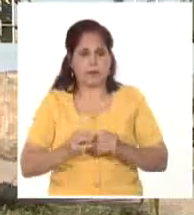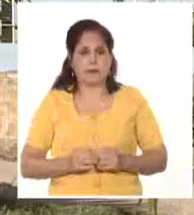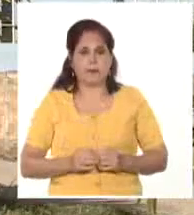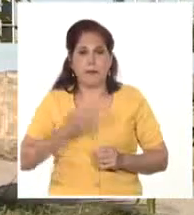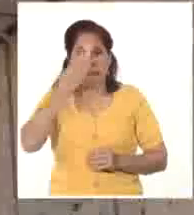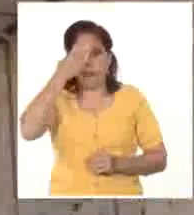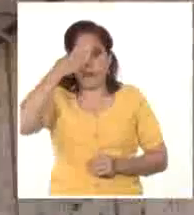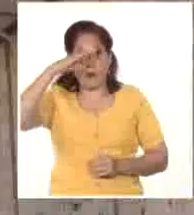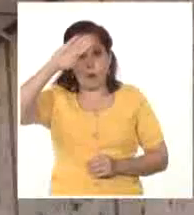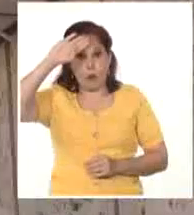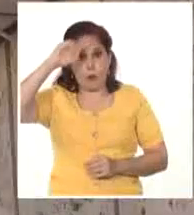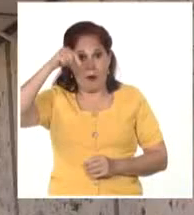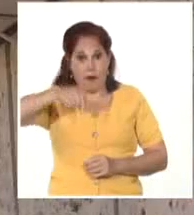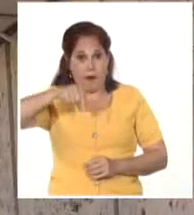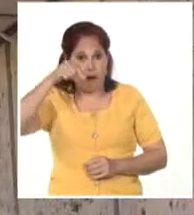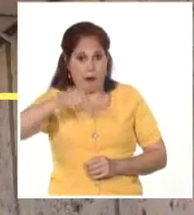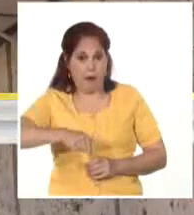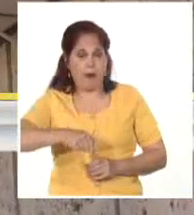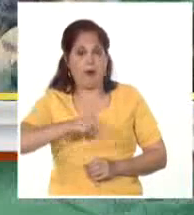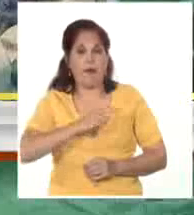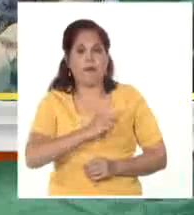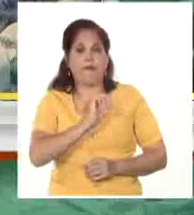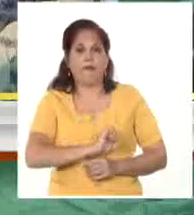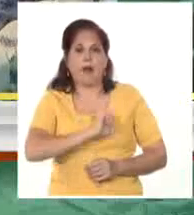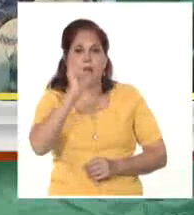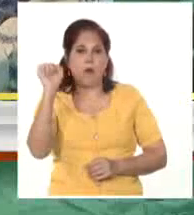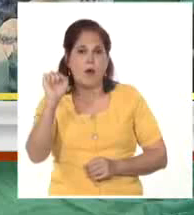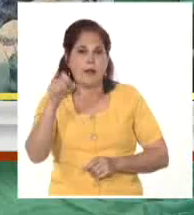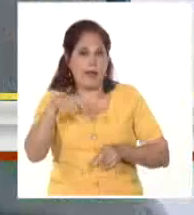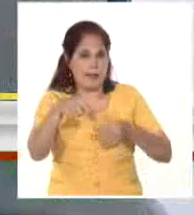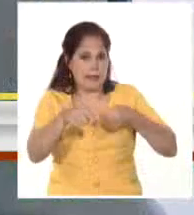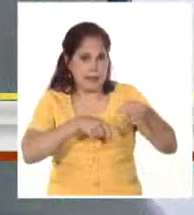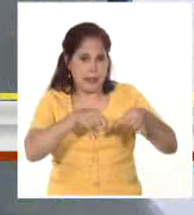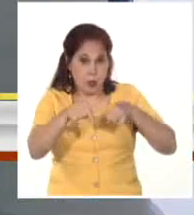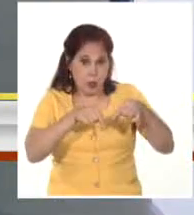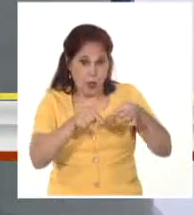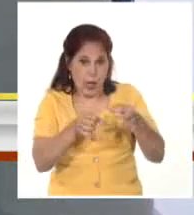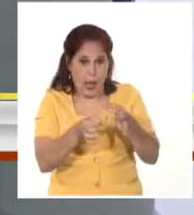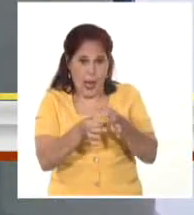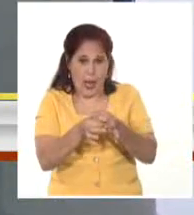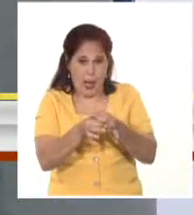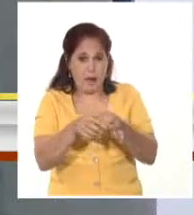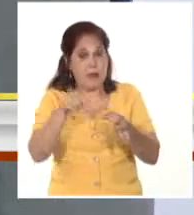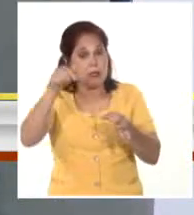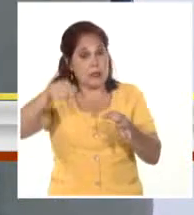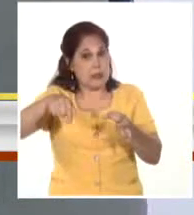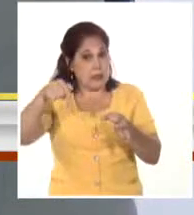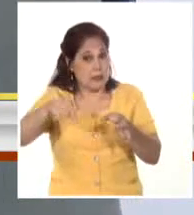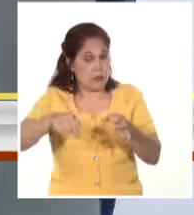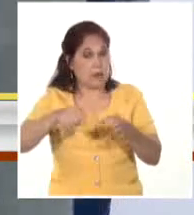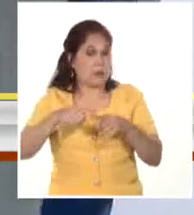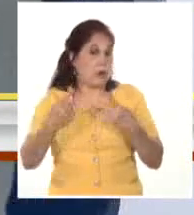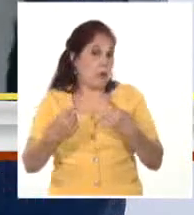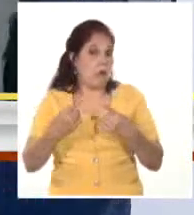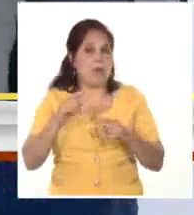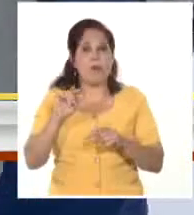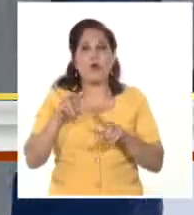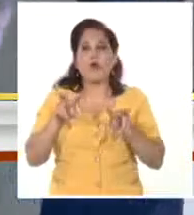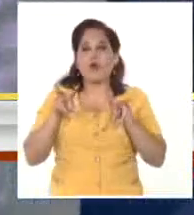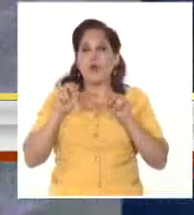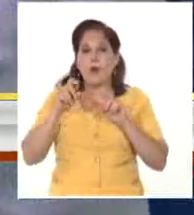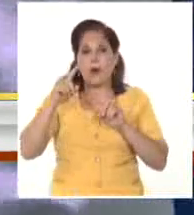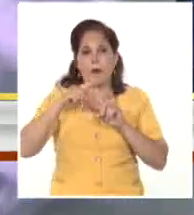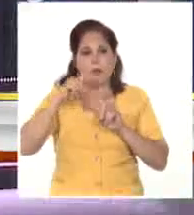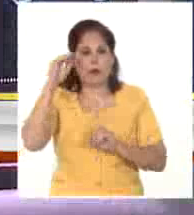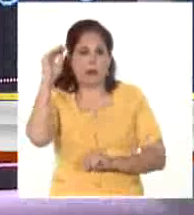Cuba actualmente se ubica en la vanguardia de la cirugía de mínimo acceso y se actualiza a partir de la introducción de nuevas